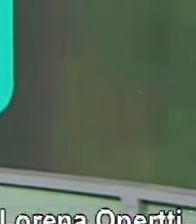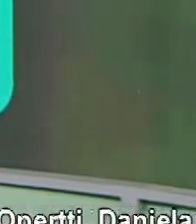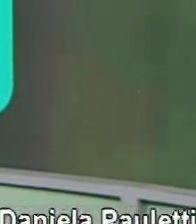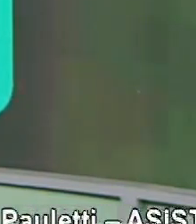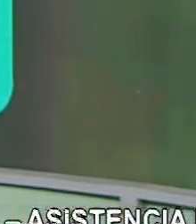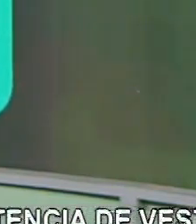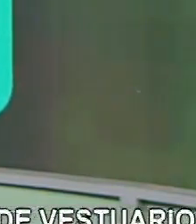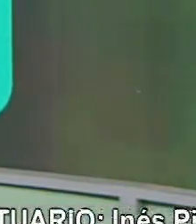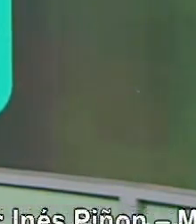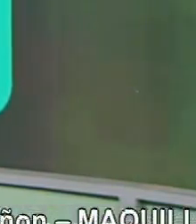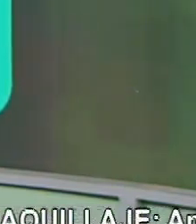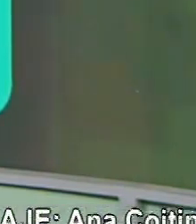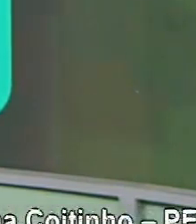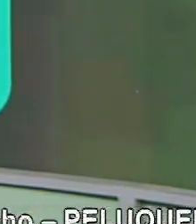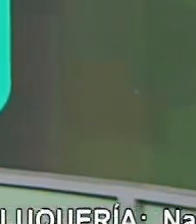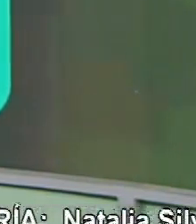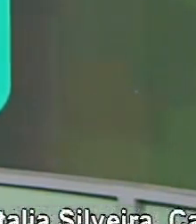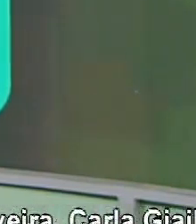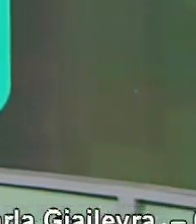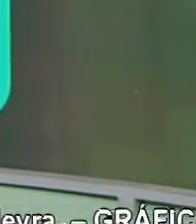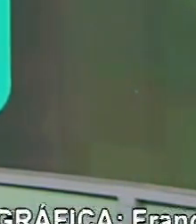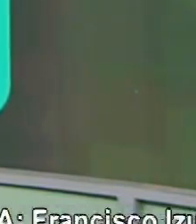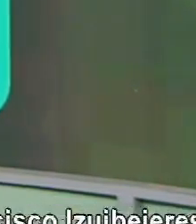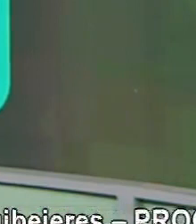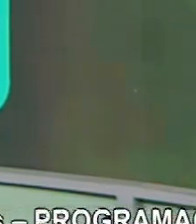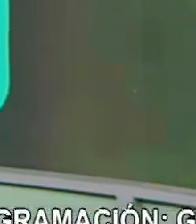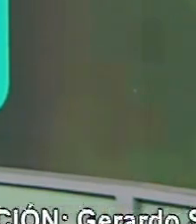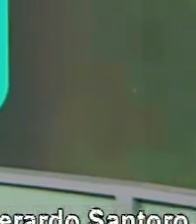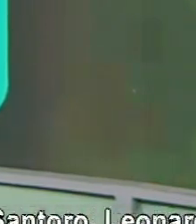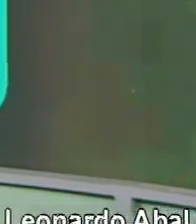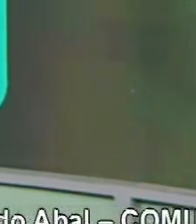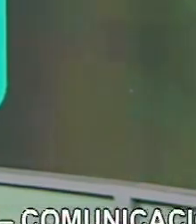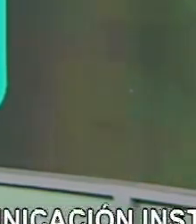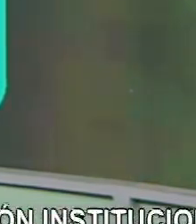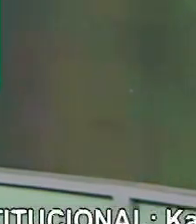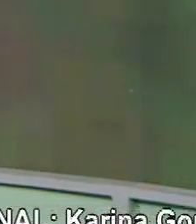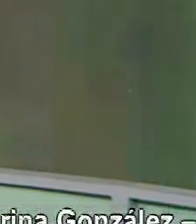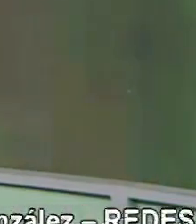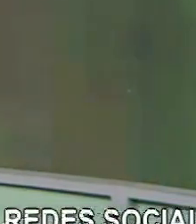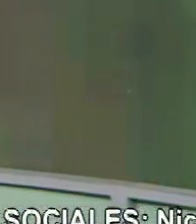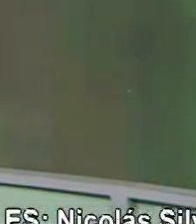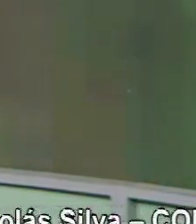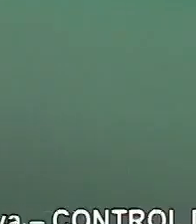mínima sea parecida a las anteriores, 6 grados. La máxima un poquito más alta, llegará a 18.